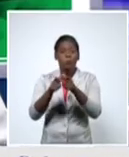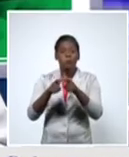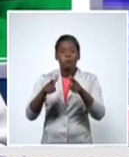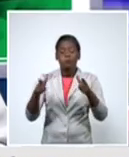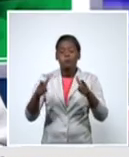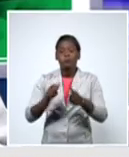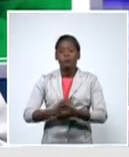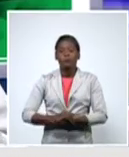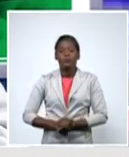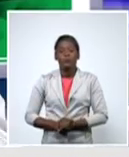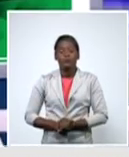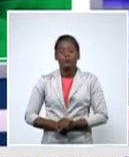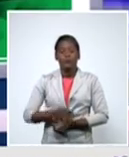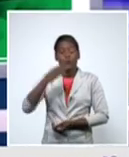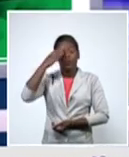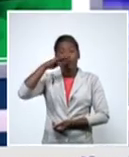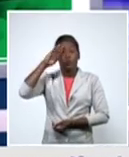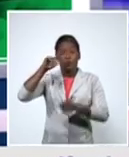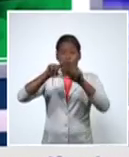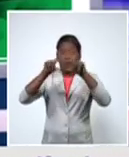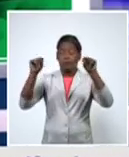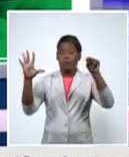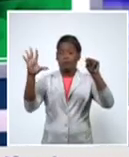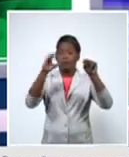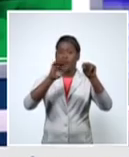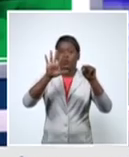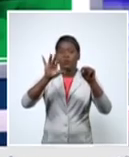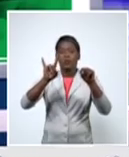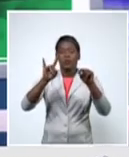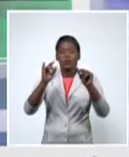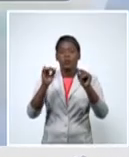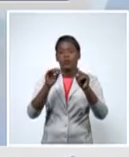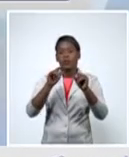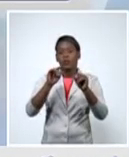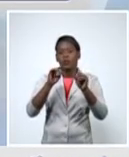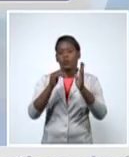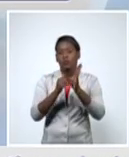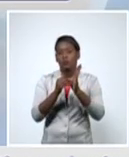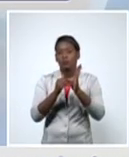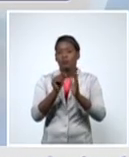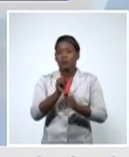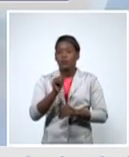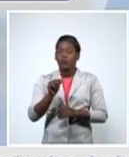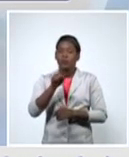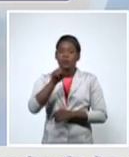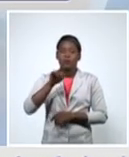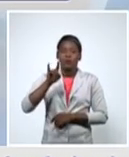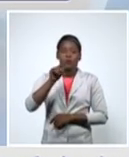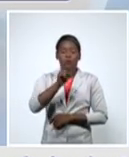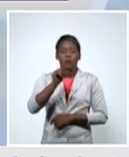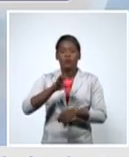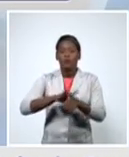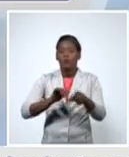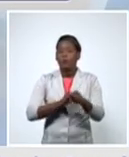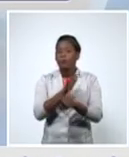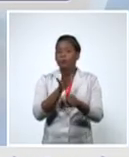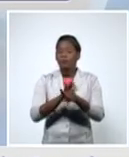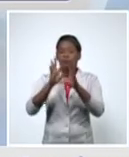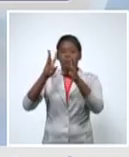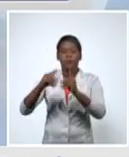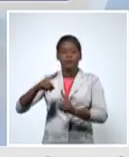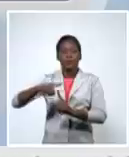Cuba de los 59.919 pacientes que ya se han acumulado